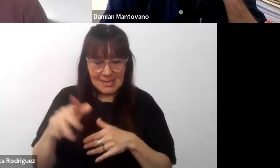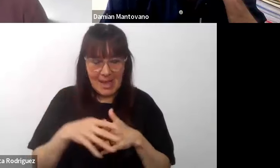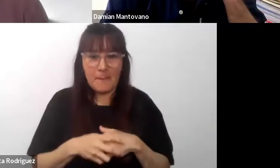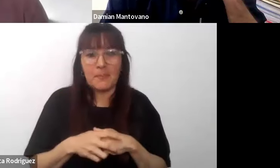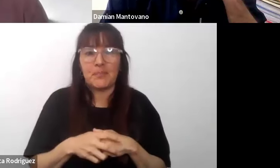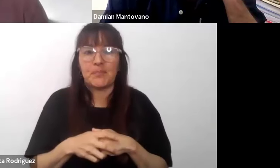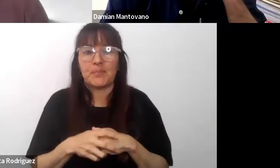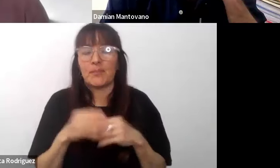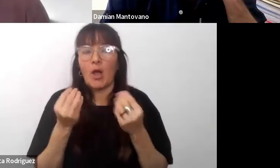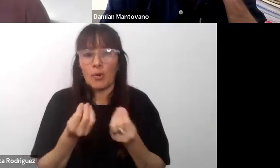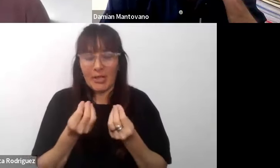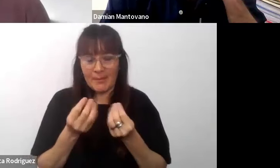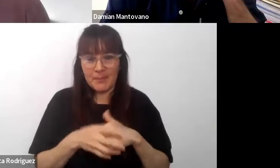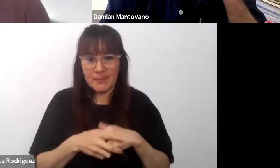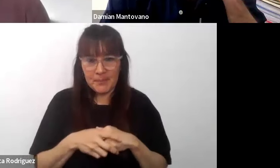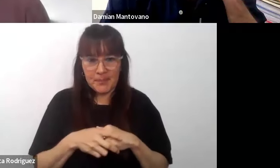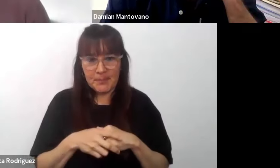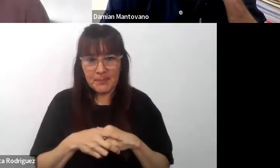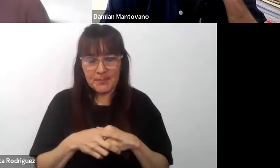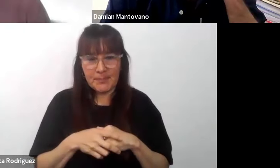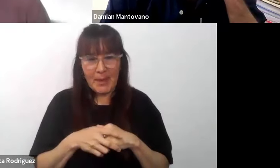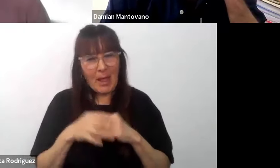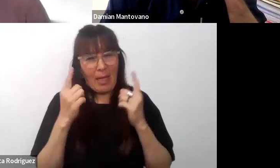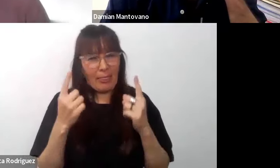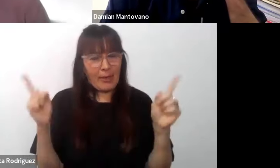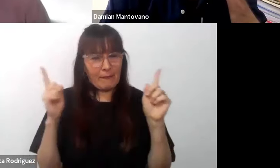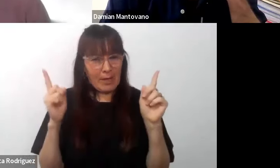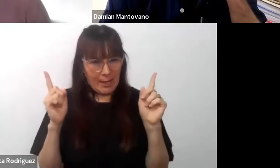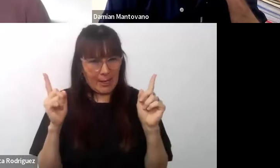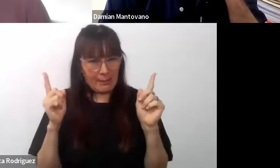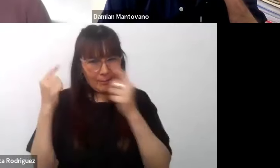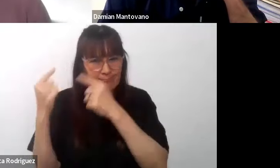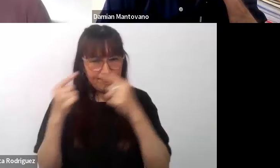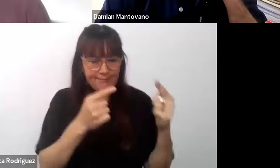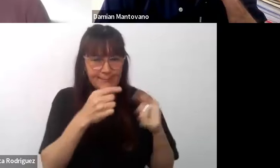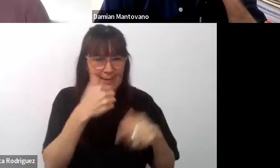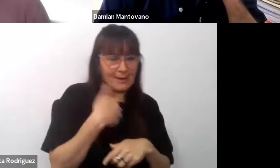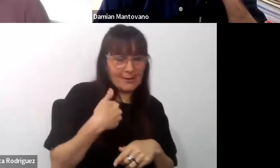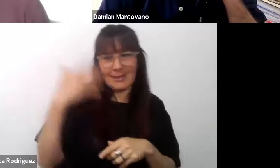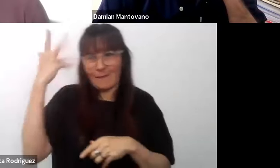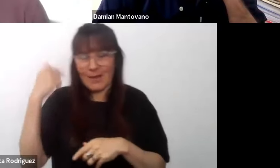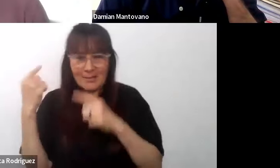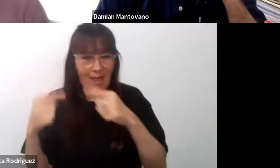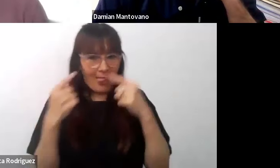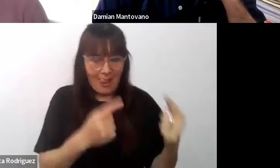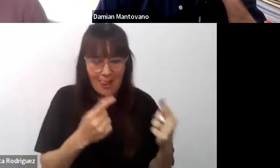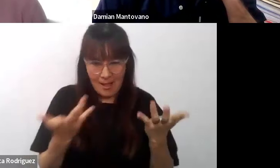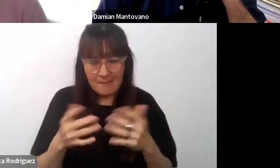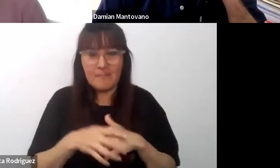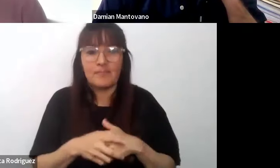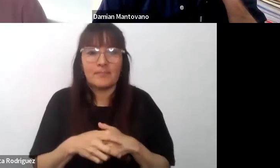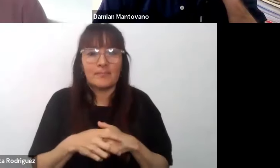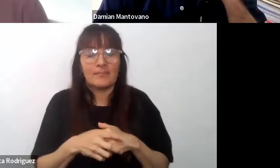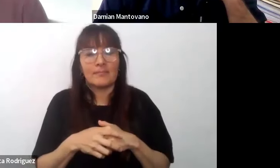es bastante diferente de lo que sucede en Argentina voy a intentar retomar